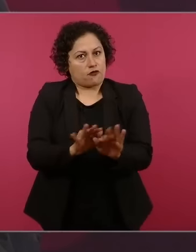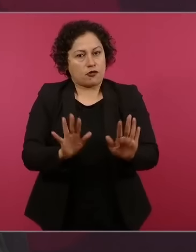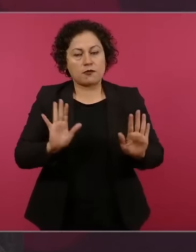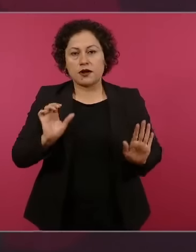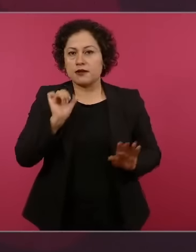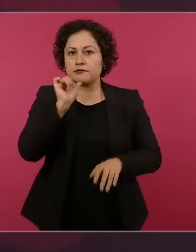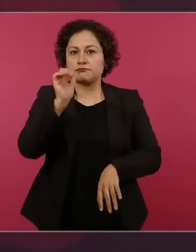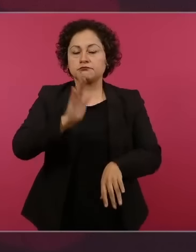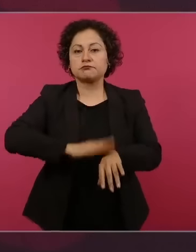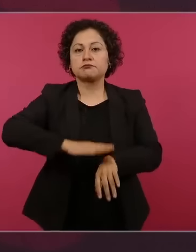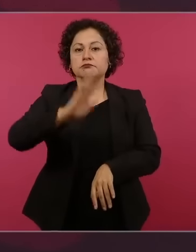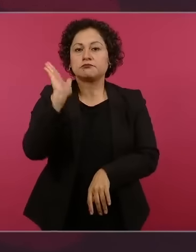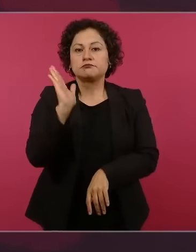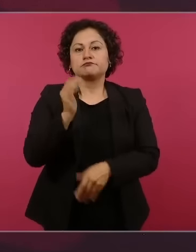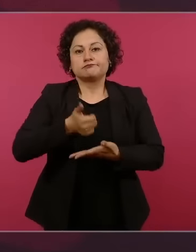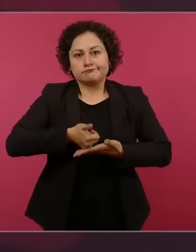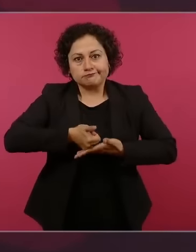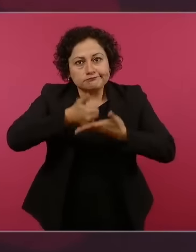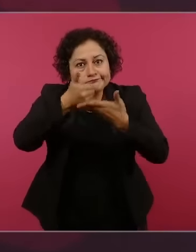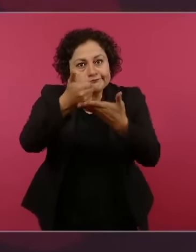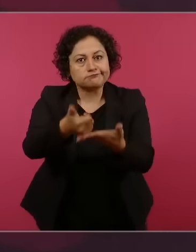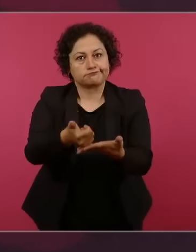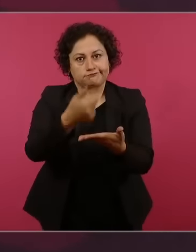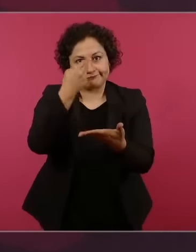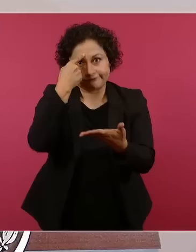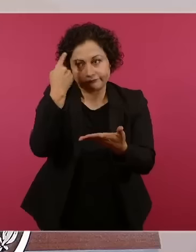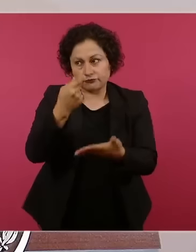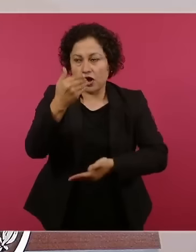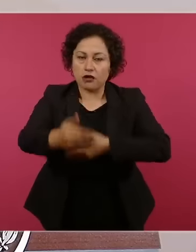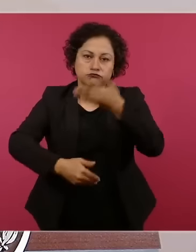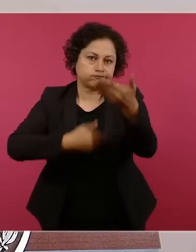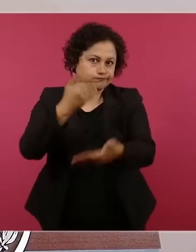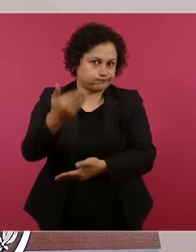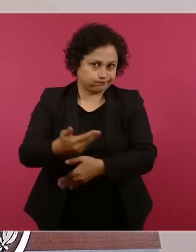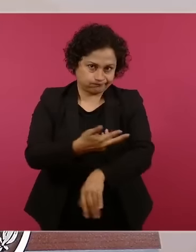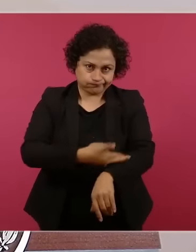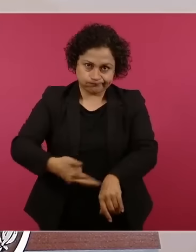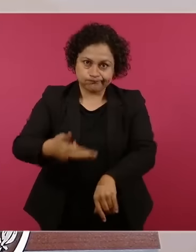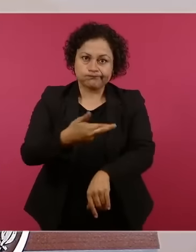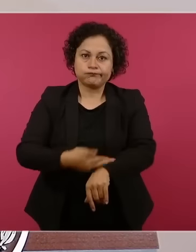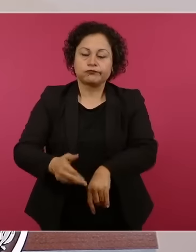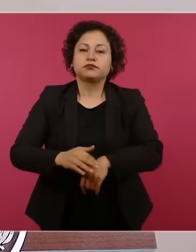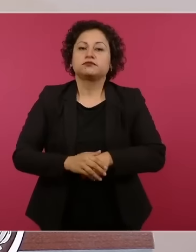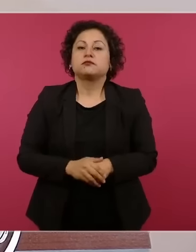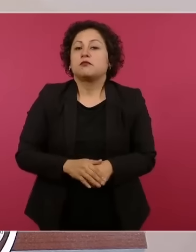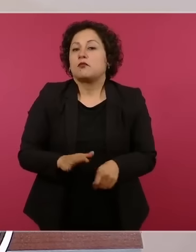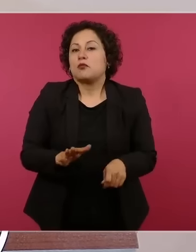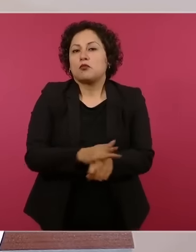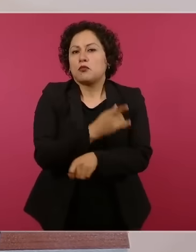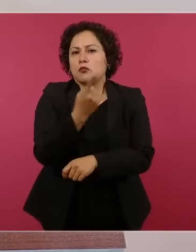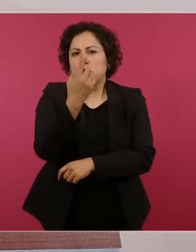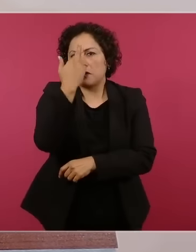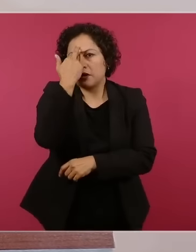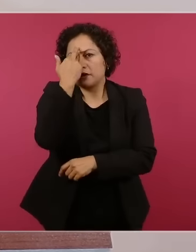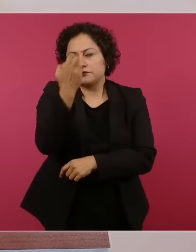mucho afecto, reconocimiento